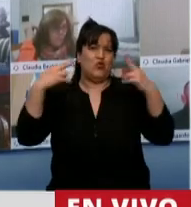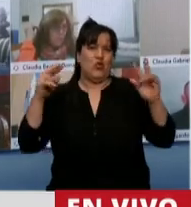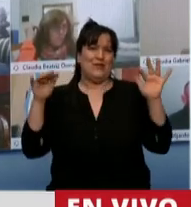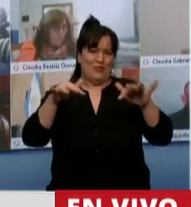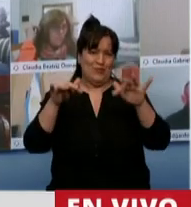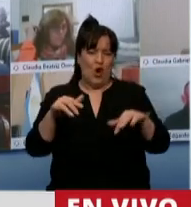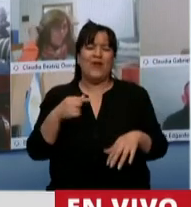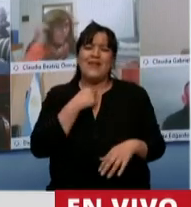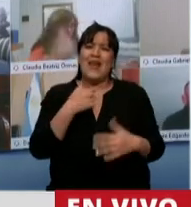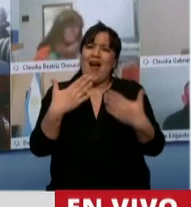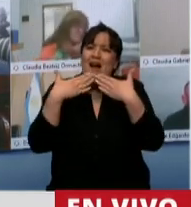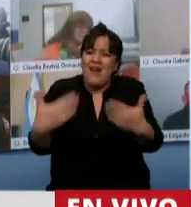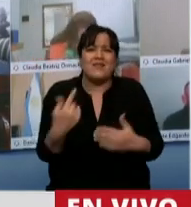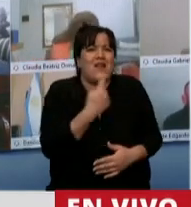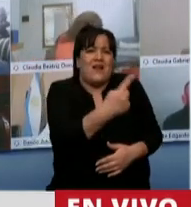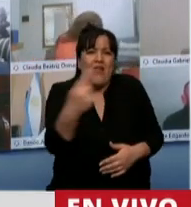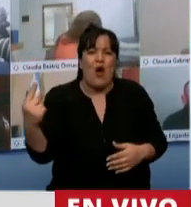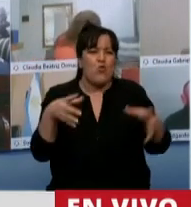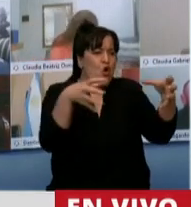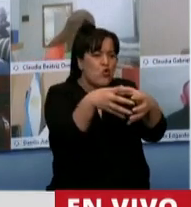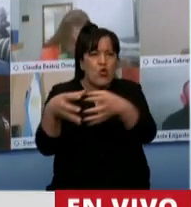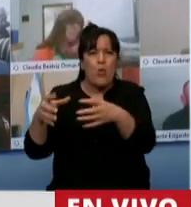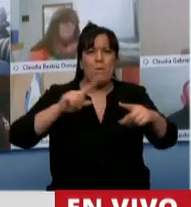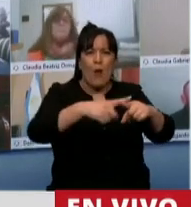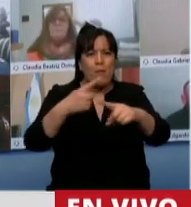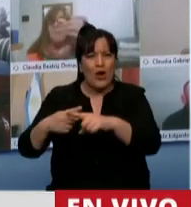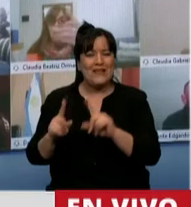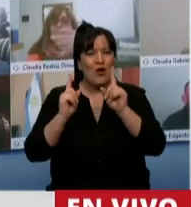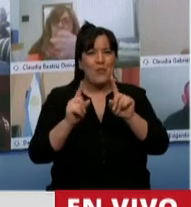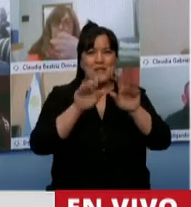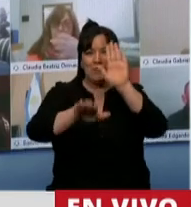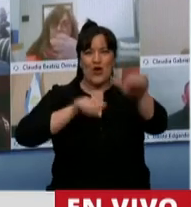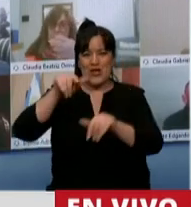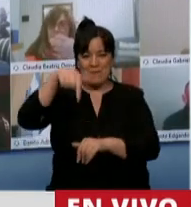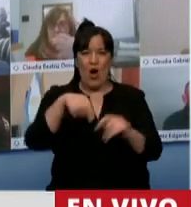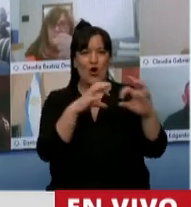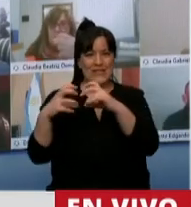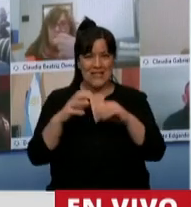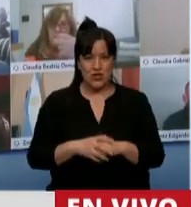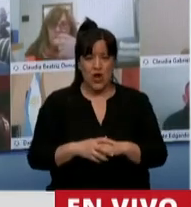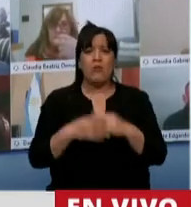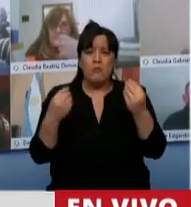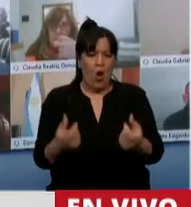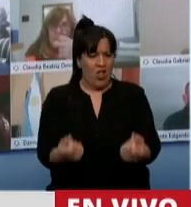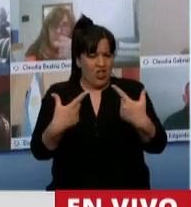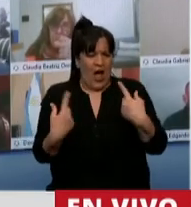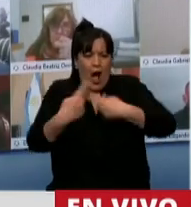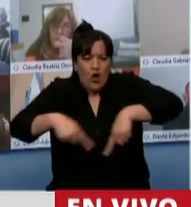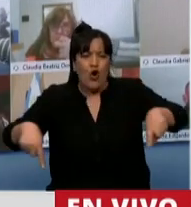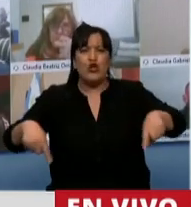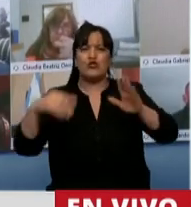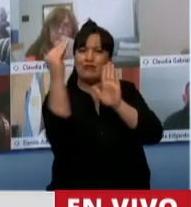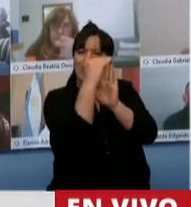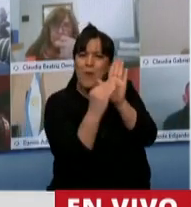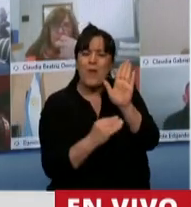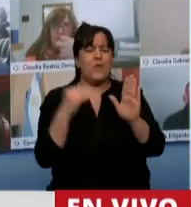quiero agradecer a cada uno de los bloques que convocaron a esta sesión por las herramientas que van a ser